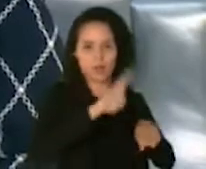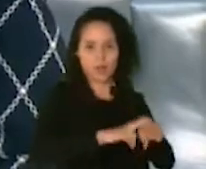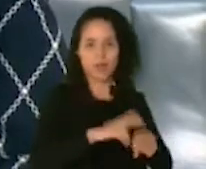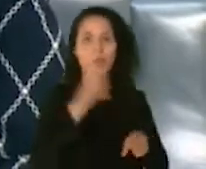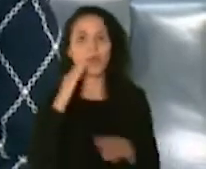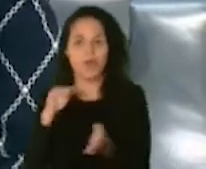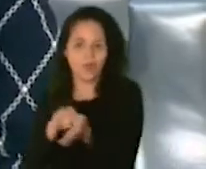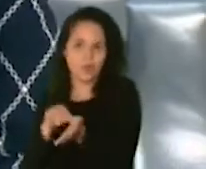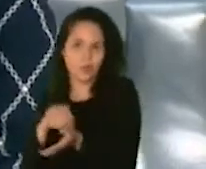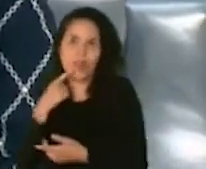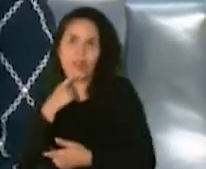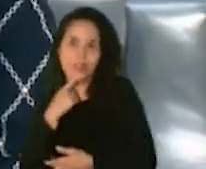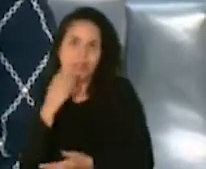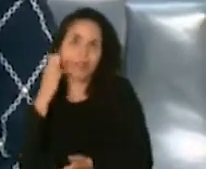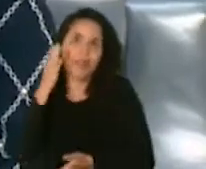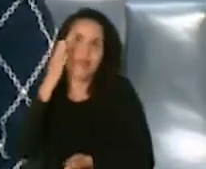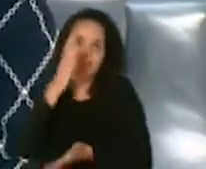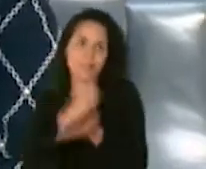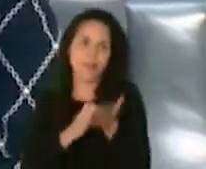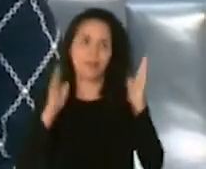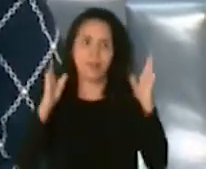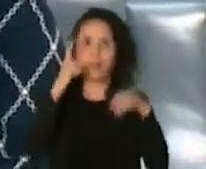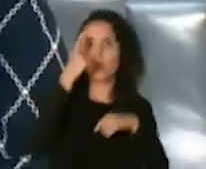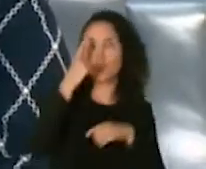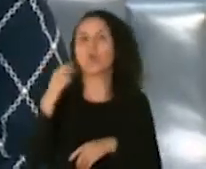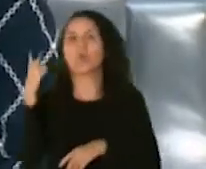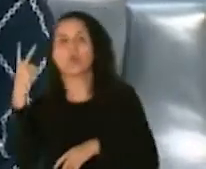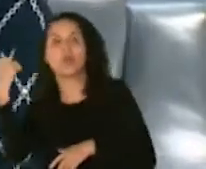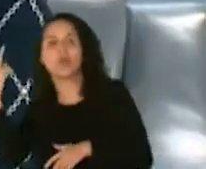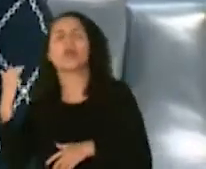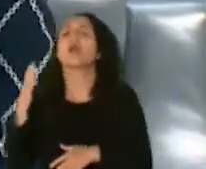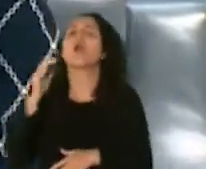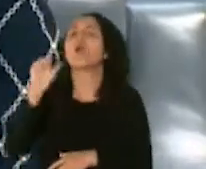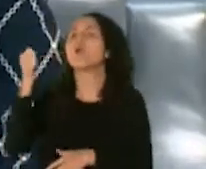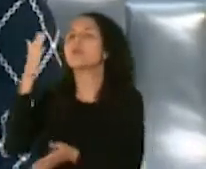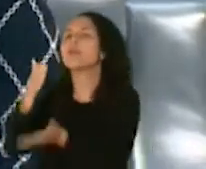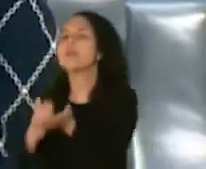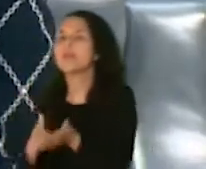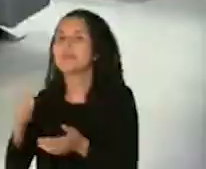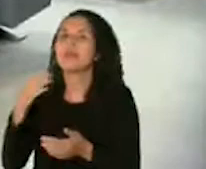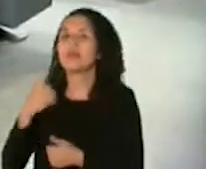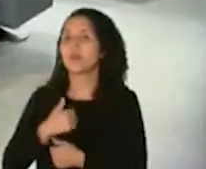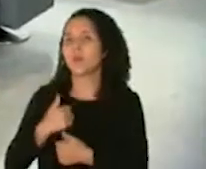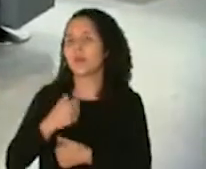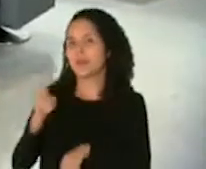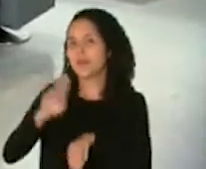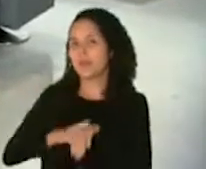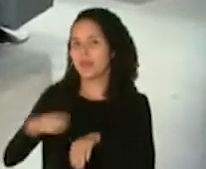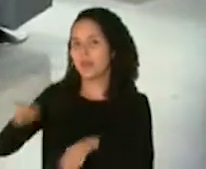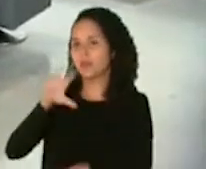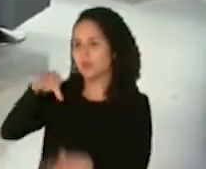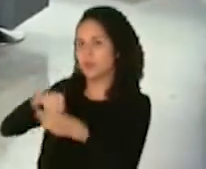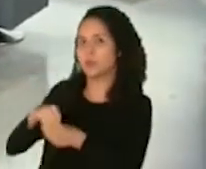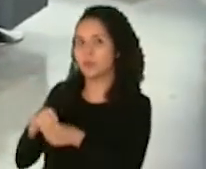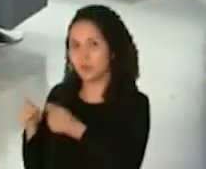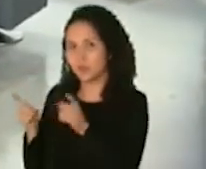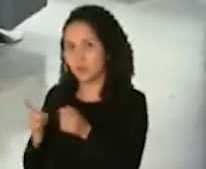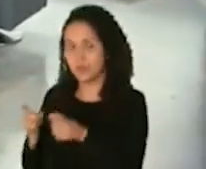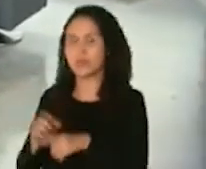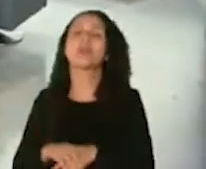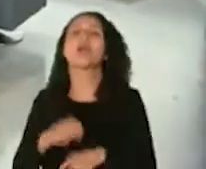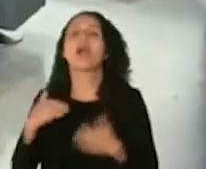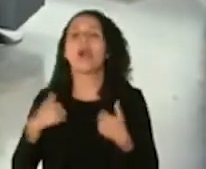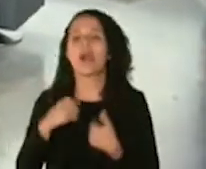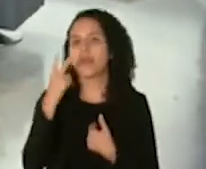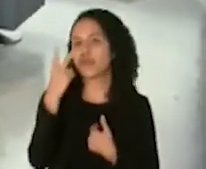1A, fase 1B. Así que hay otra parte donde la Guardia Nacional va a estar directamente involucrada. Hay dos fases.